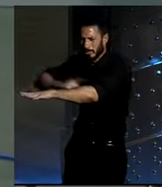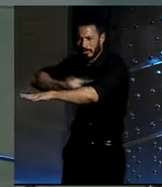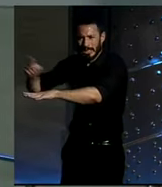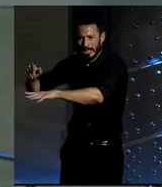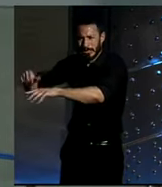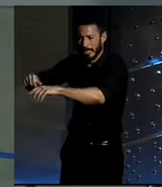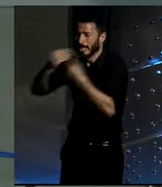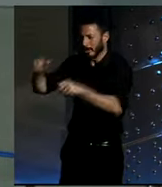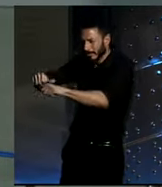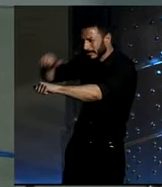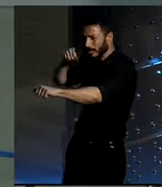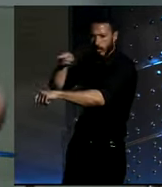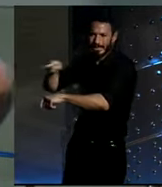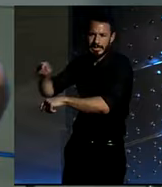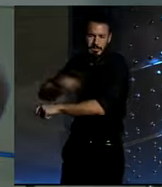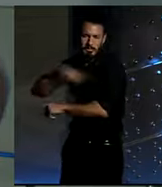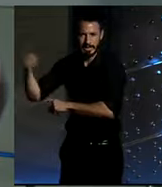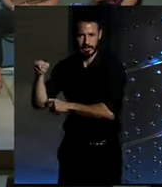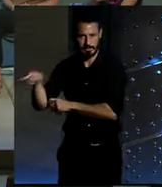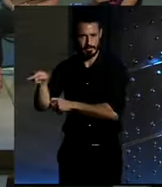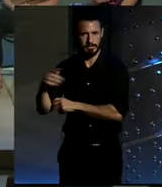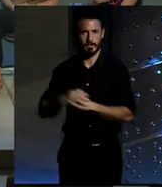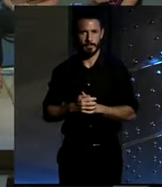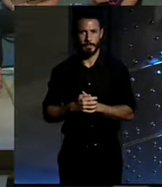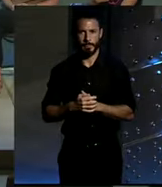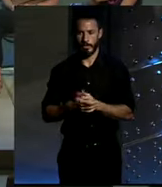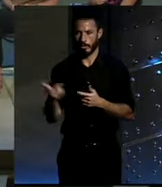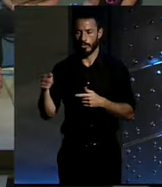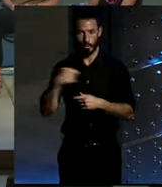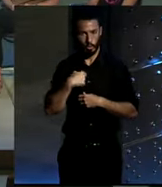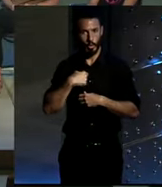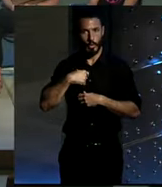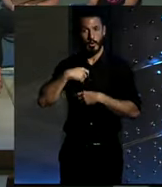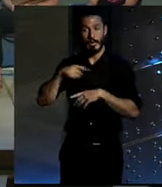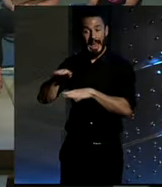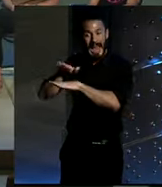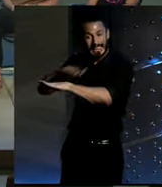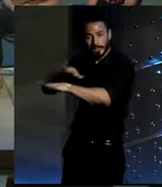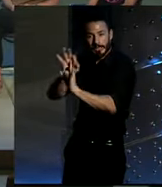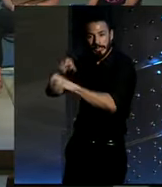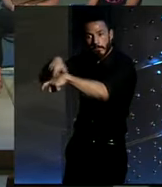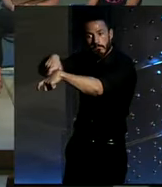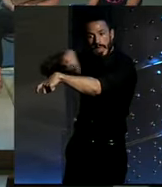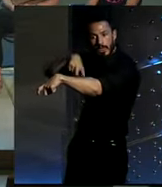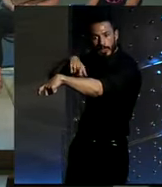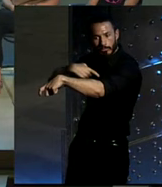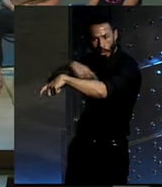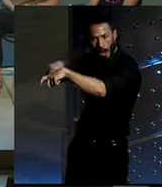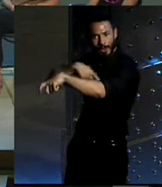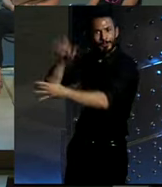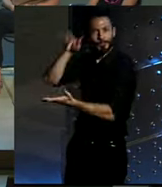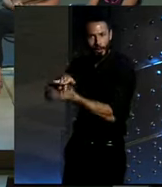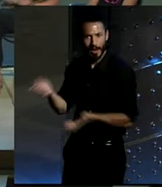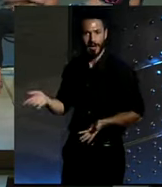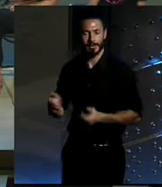estado en un atasco en Vietnam. No, atasco de coches, digo. Yo en un atasco de bicis. En un atasco de bicis me refería yo. Sí, sí. Pero es que es verdad que el